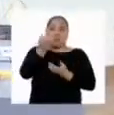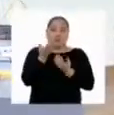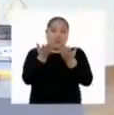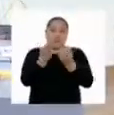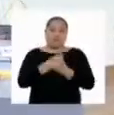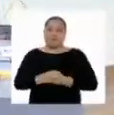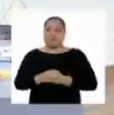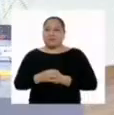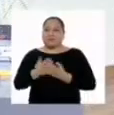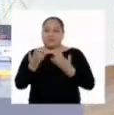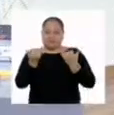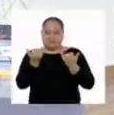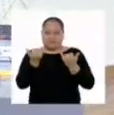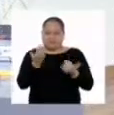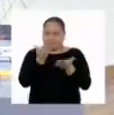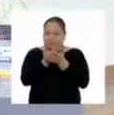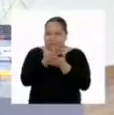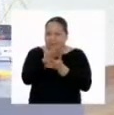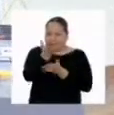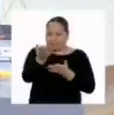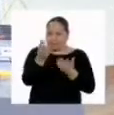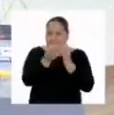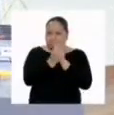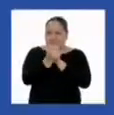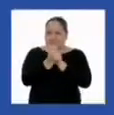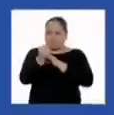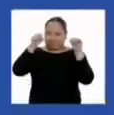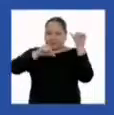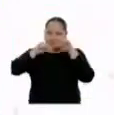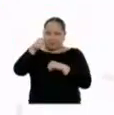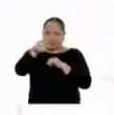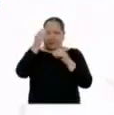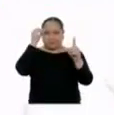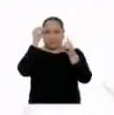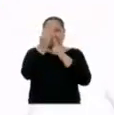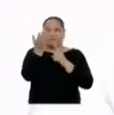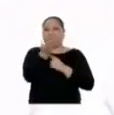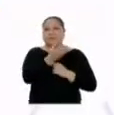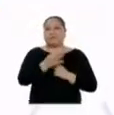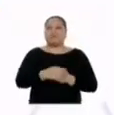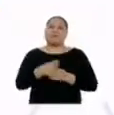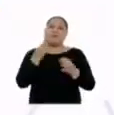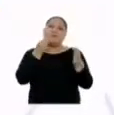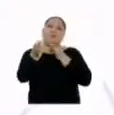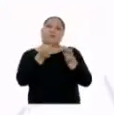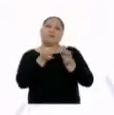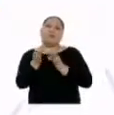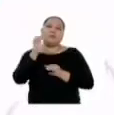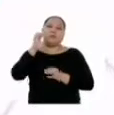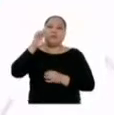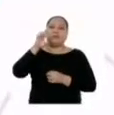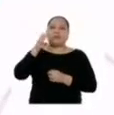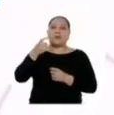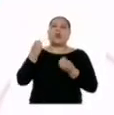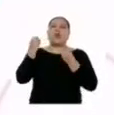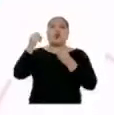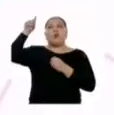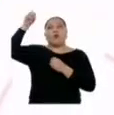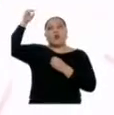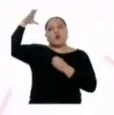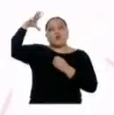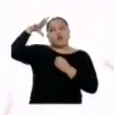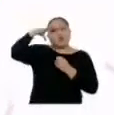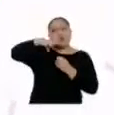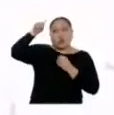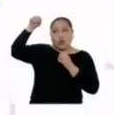Ahora, les toca poner a prueba sus habilidades científicas con este reto, que consiste en explicar el efecto de la luz solar en las